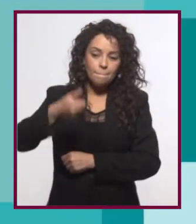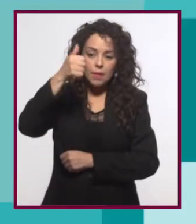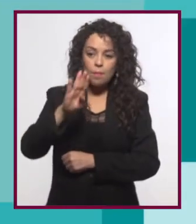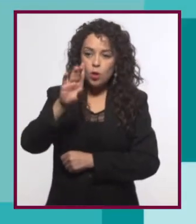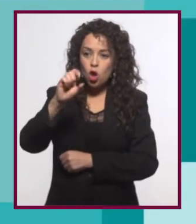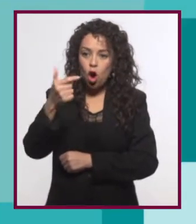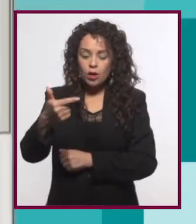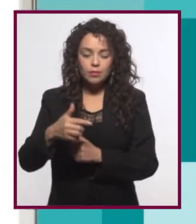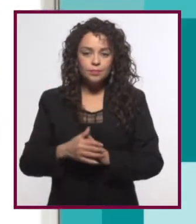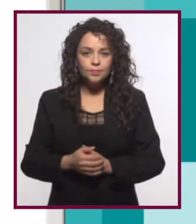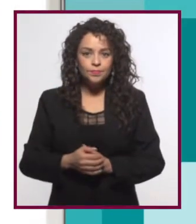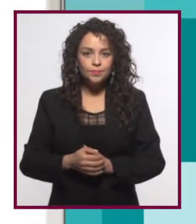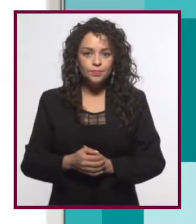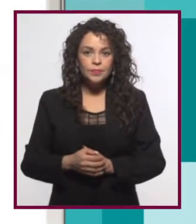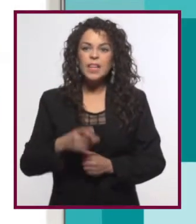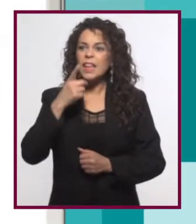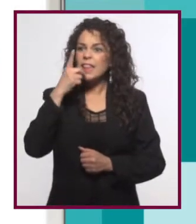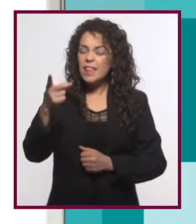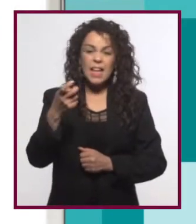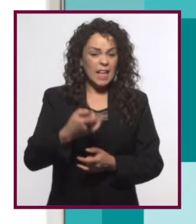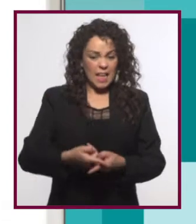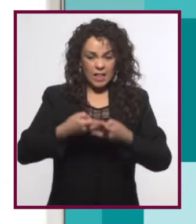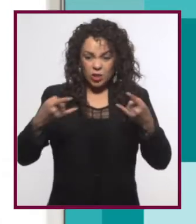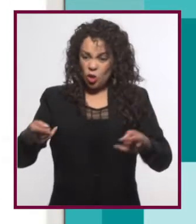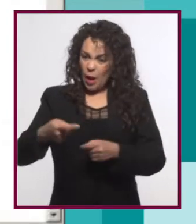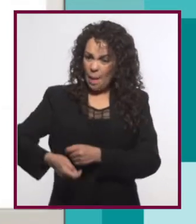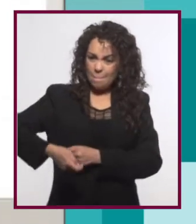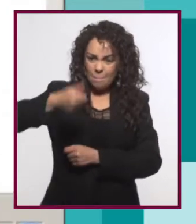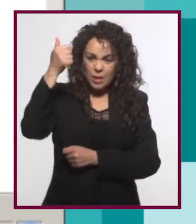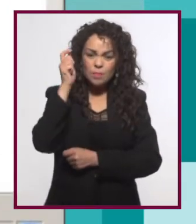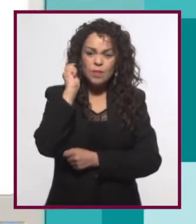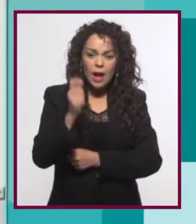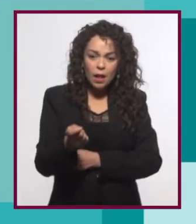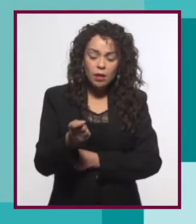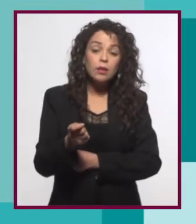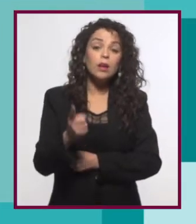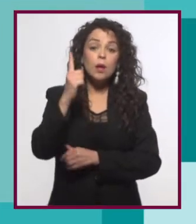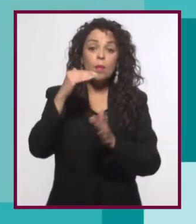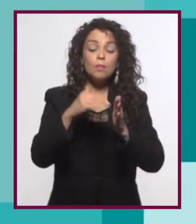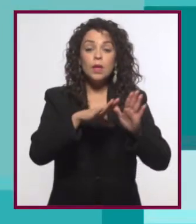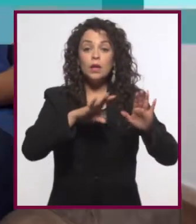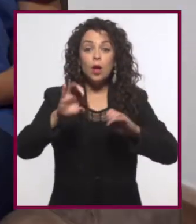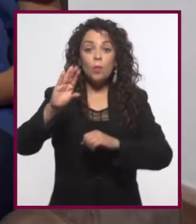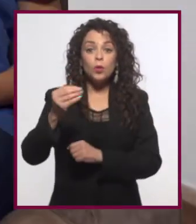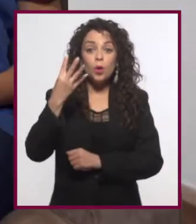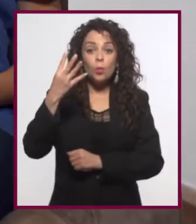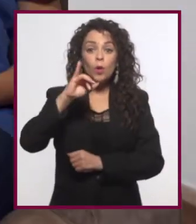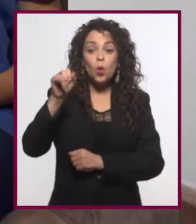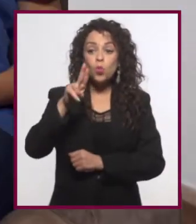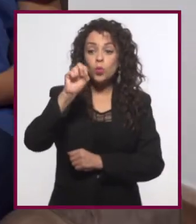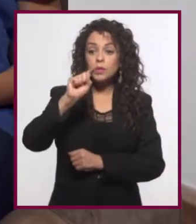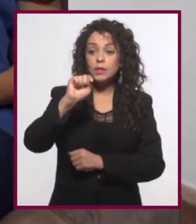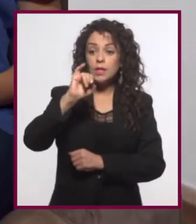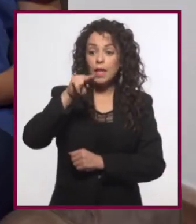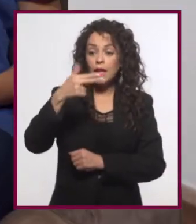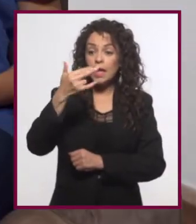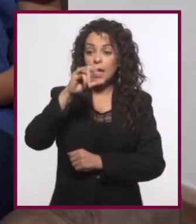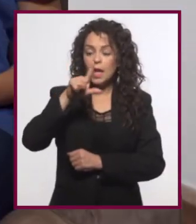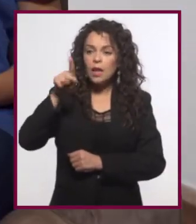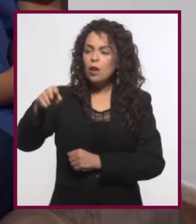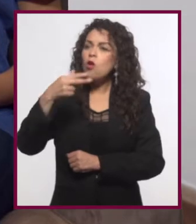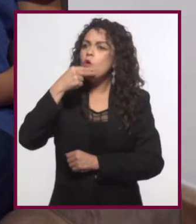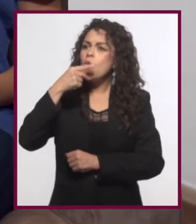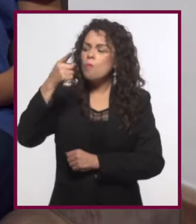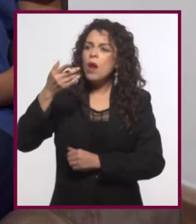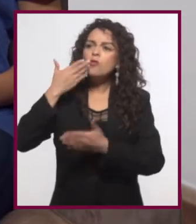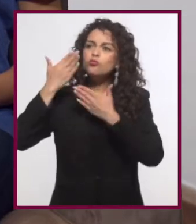blogs. Se dice que el primer blog de la historia como tal surgió en 1994. Justin Hill, un estudiante